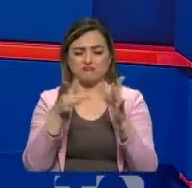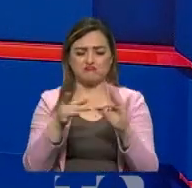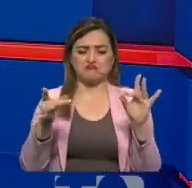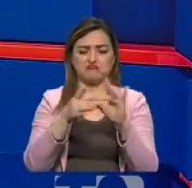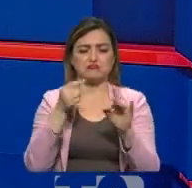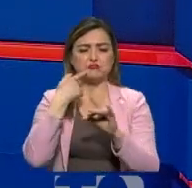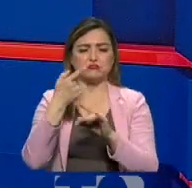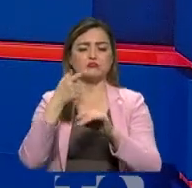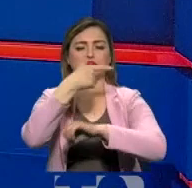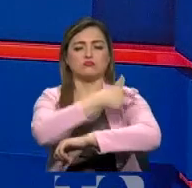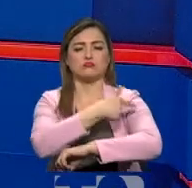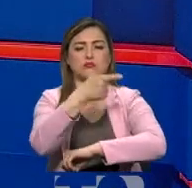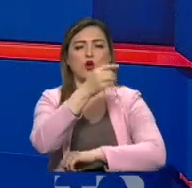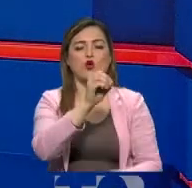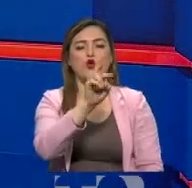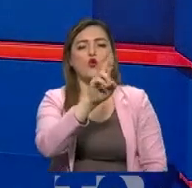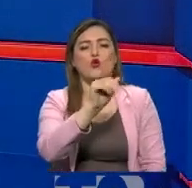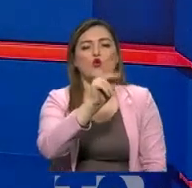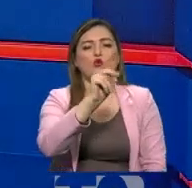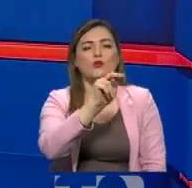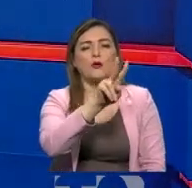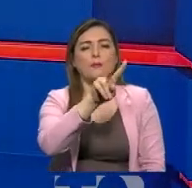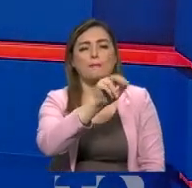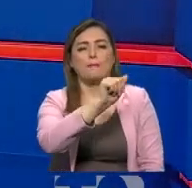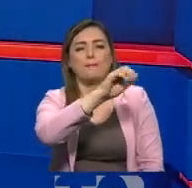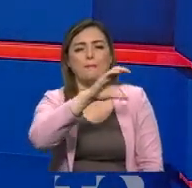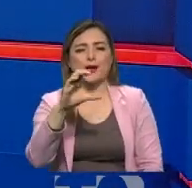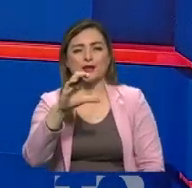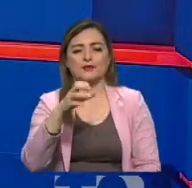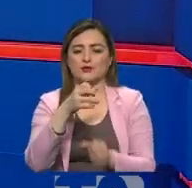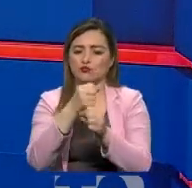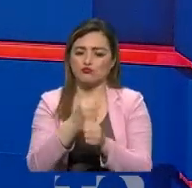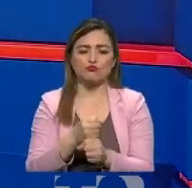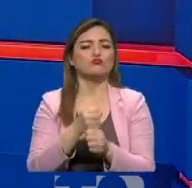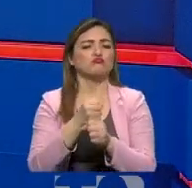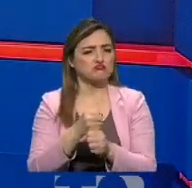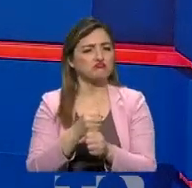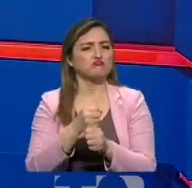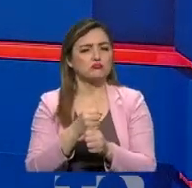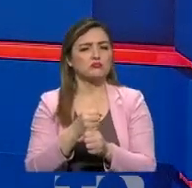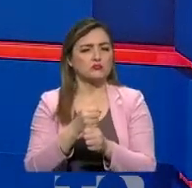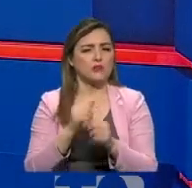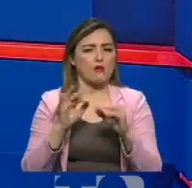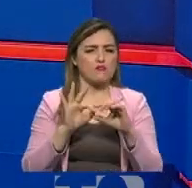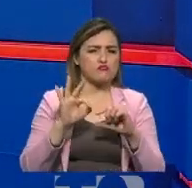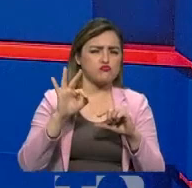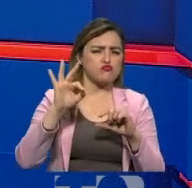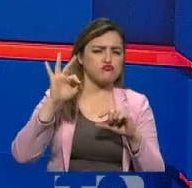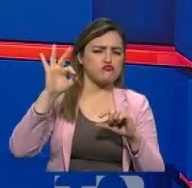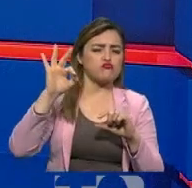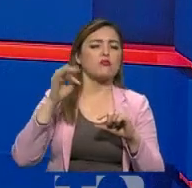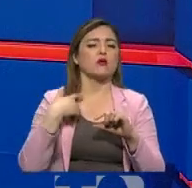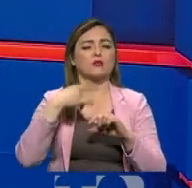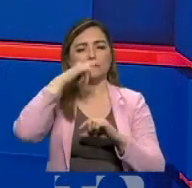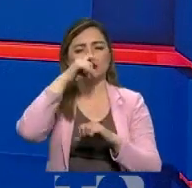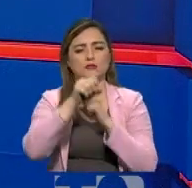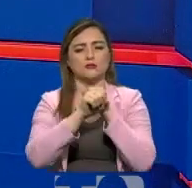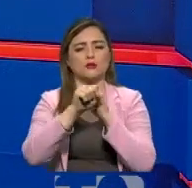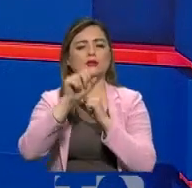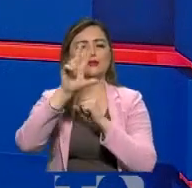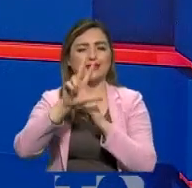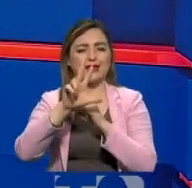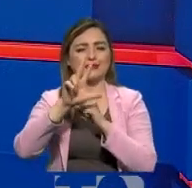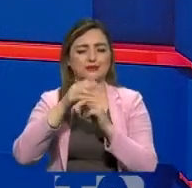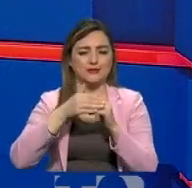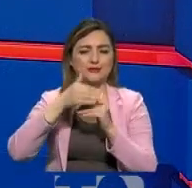de esta empresa, la CoronaVac, tienen niveles deseables de seguridad y eficacia en niños de tres años hacia arriba. Es